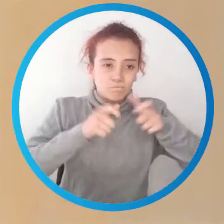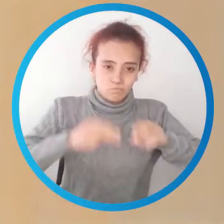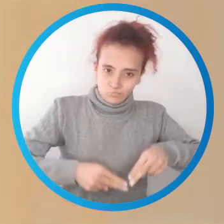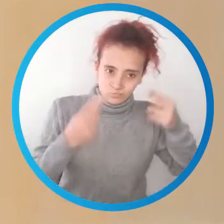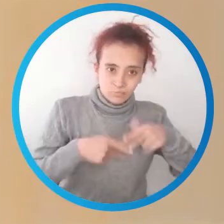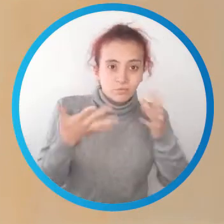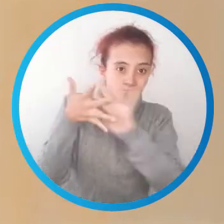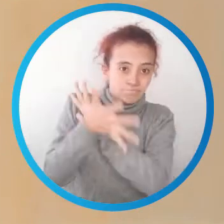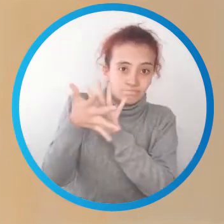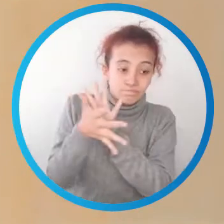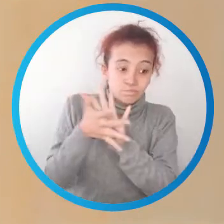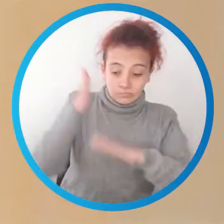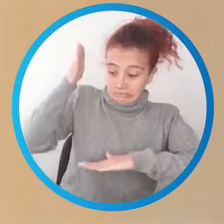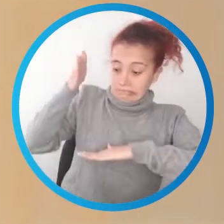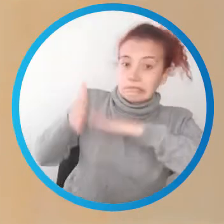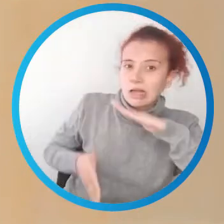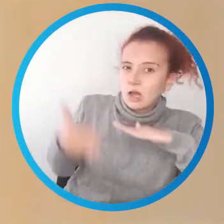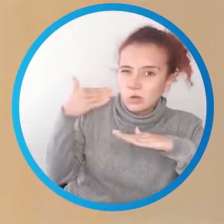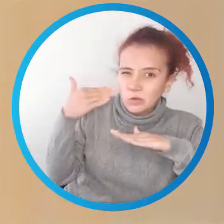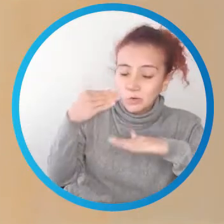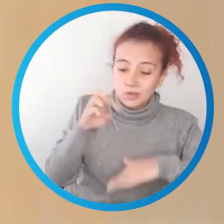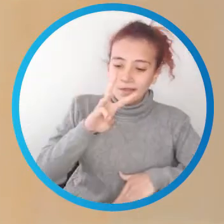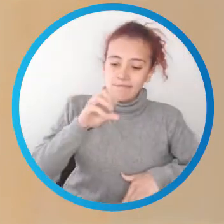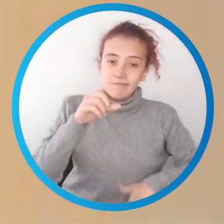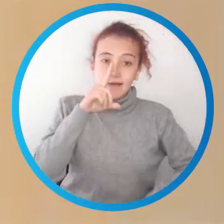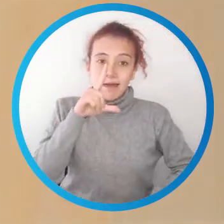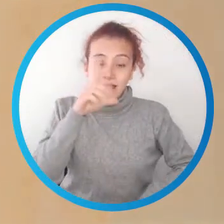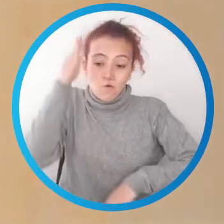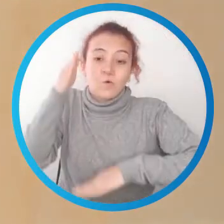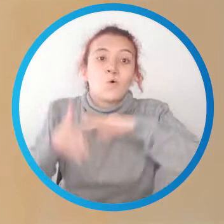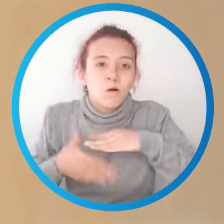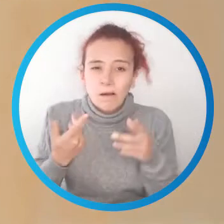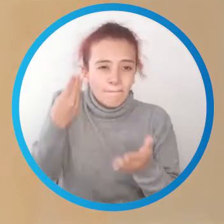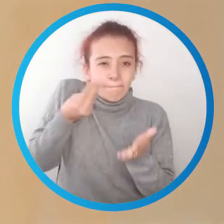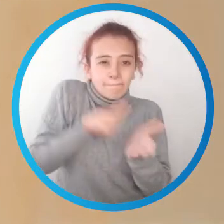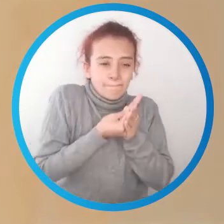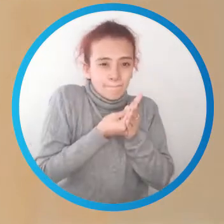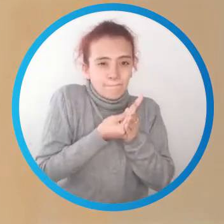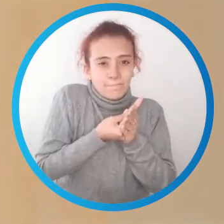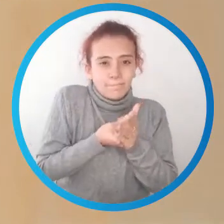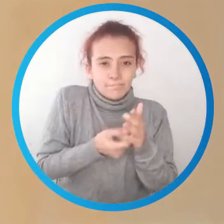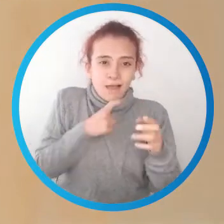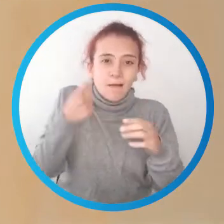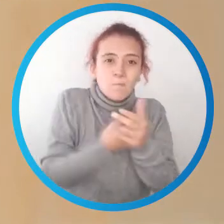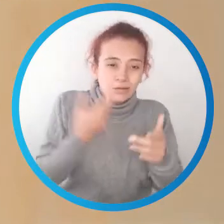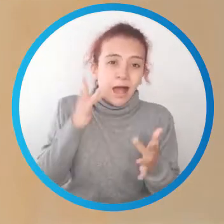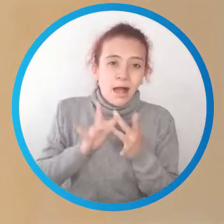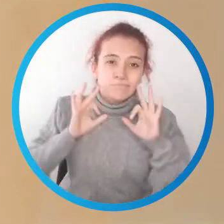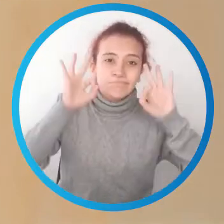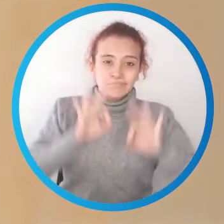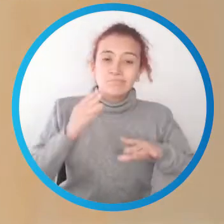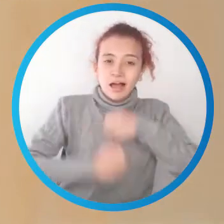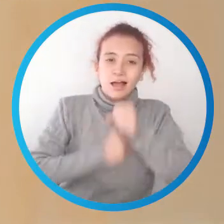Buen día para todos los tunjanos. Les queremos contar que el próximo 30 de julio vence el plazo para pagar el impuesto